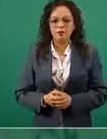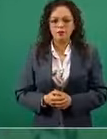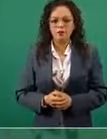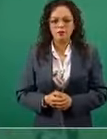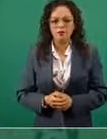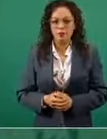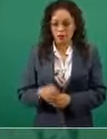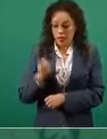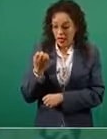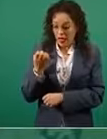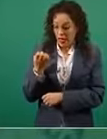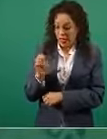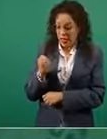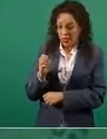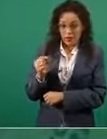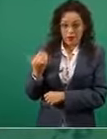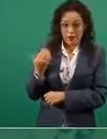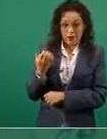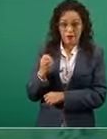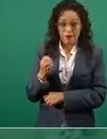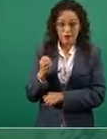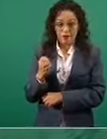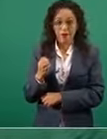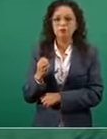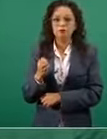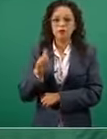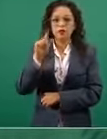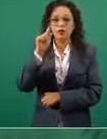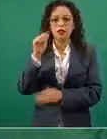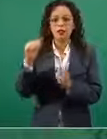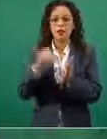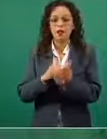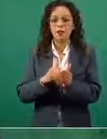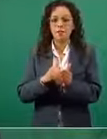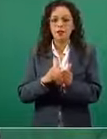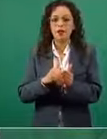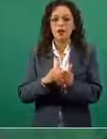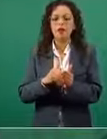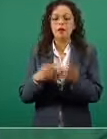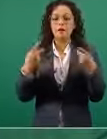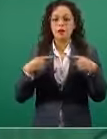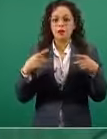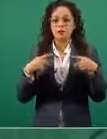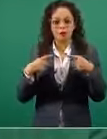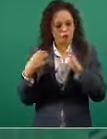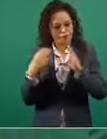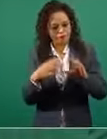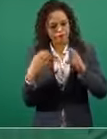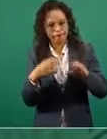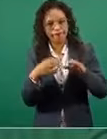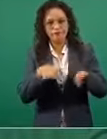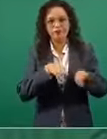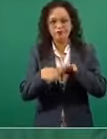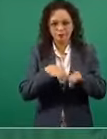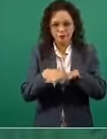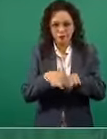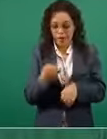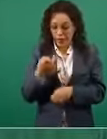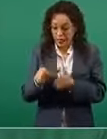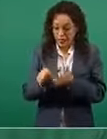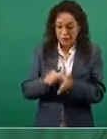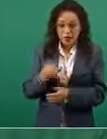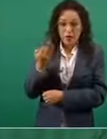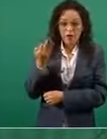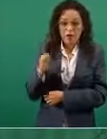Recuperamos como 70 mil empleos, en lo que va de febrero ya